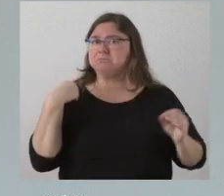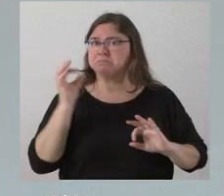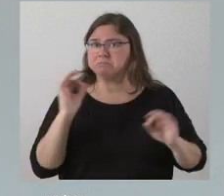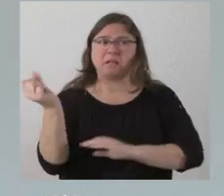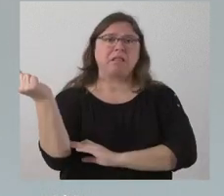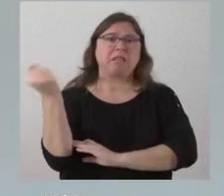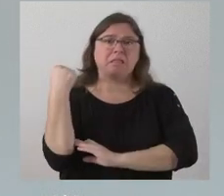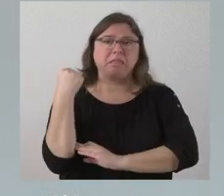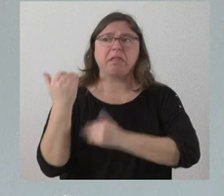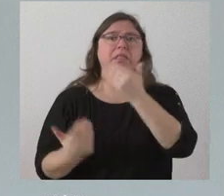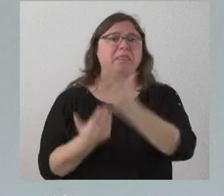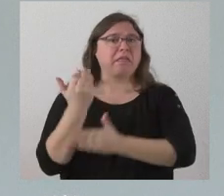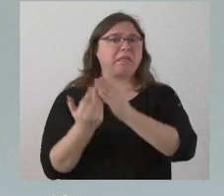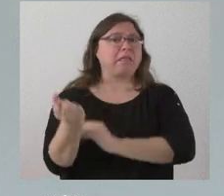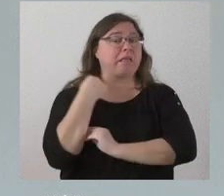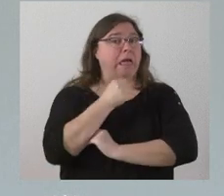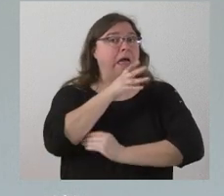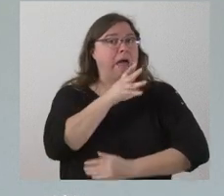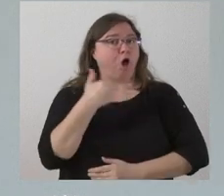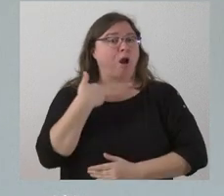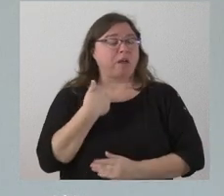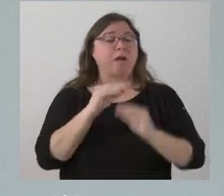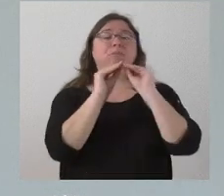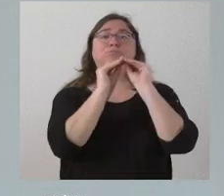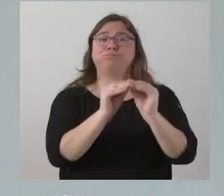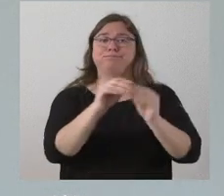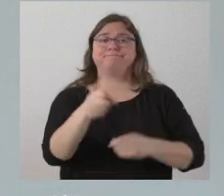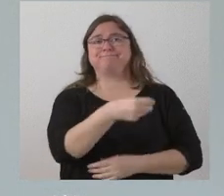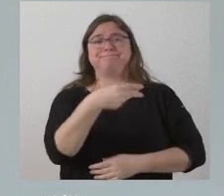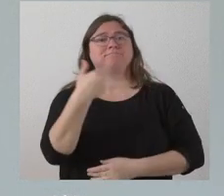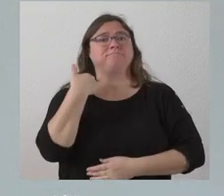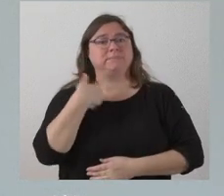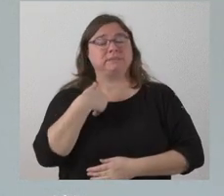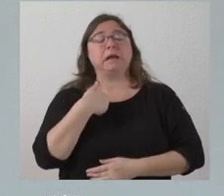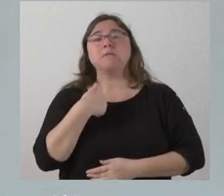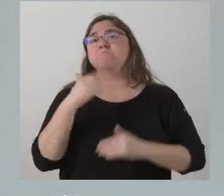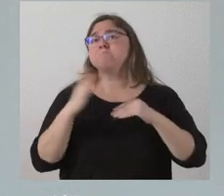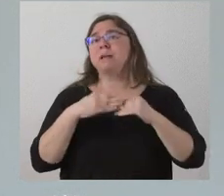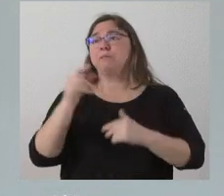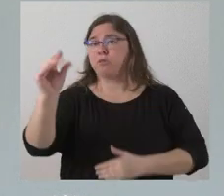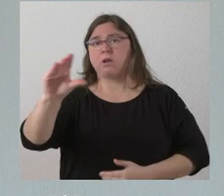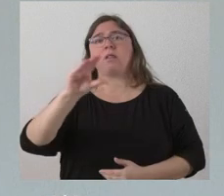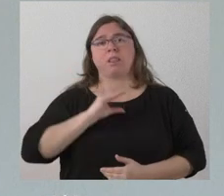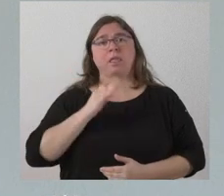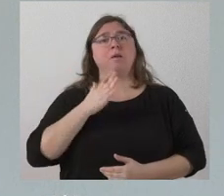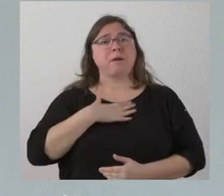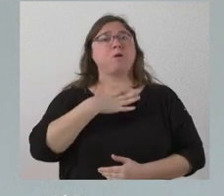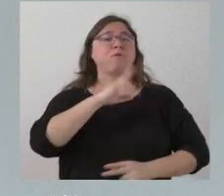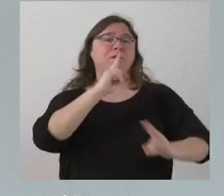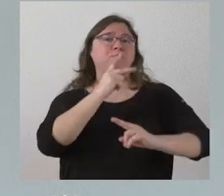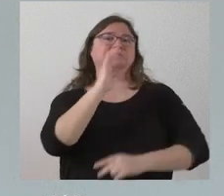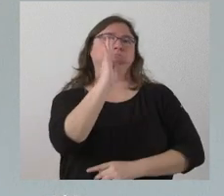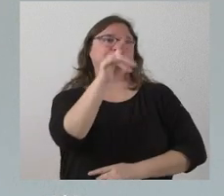tenido en cuenta en el día a día, al menos ahora que hemos hecho la resolución, pues sí se nos transfiera el dinero correspondiente para que sea una respuesta